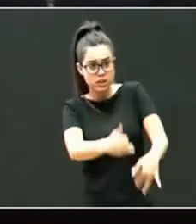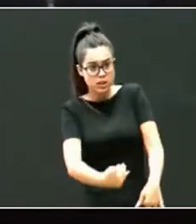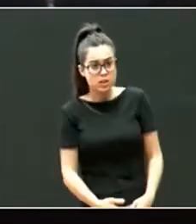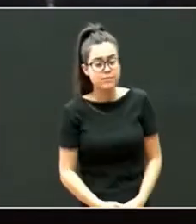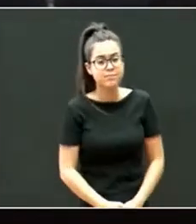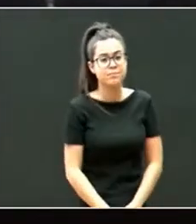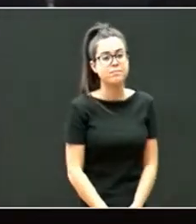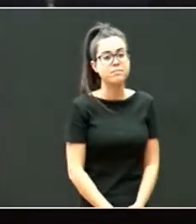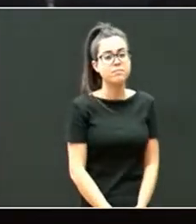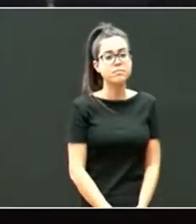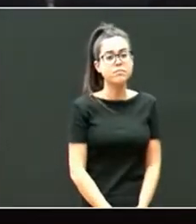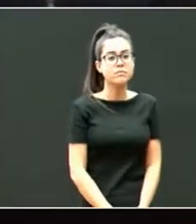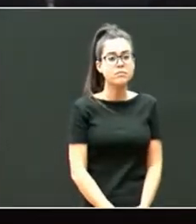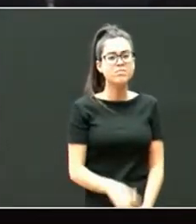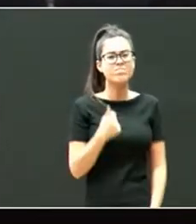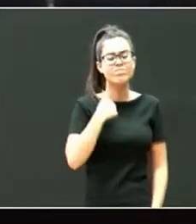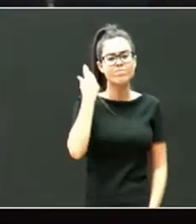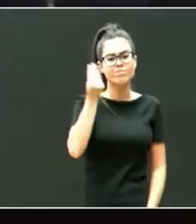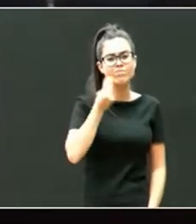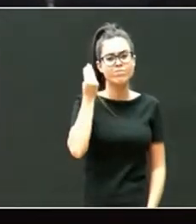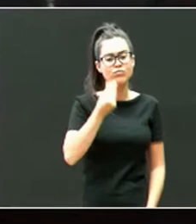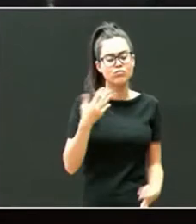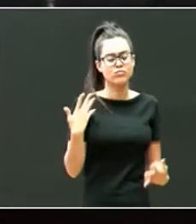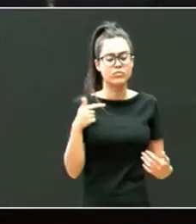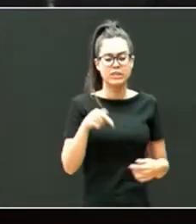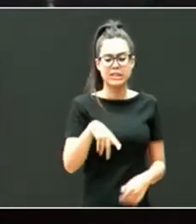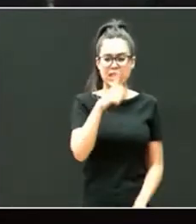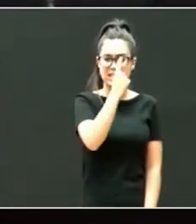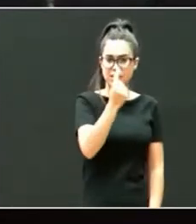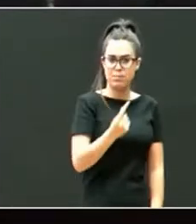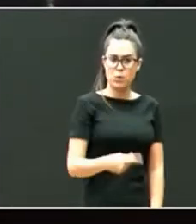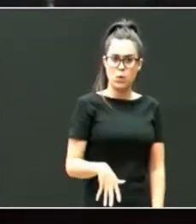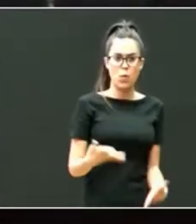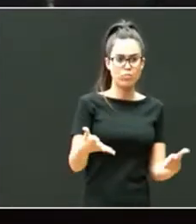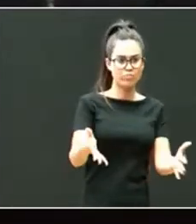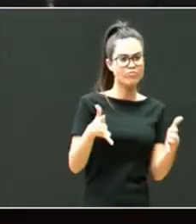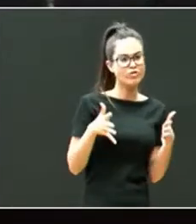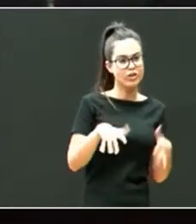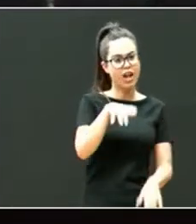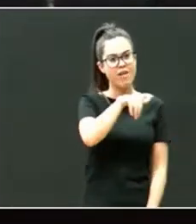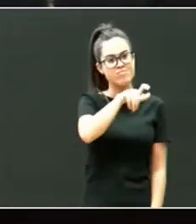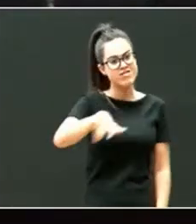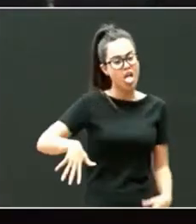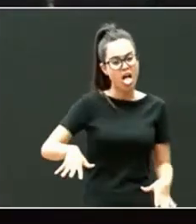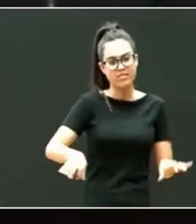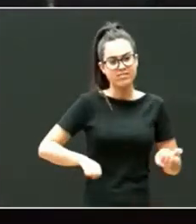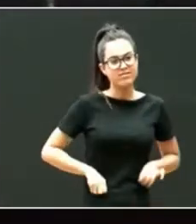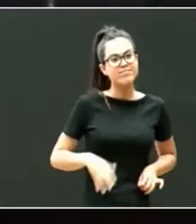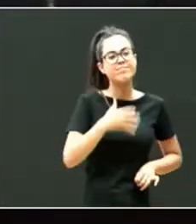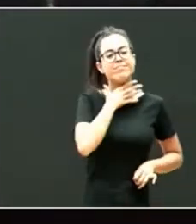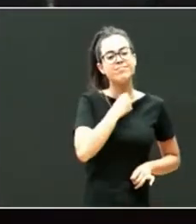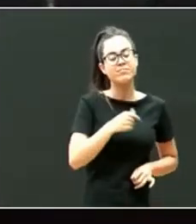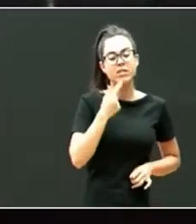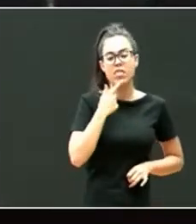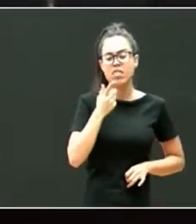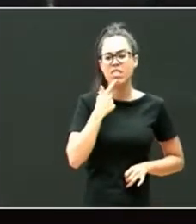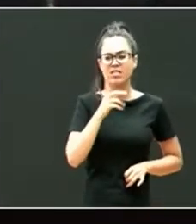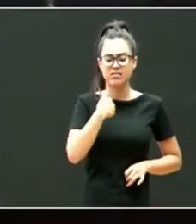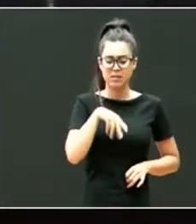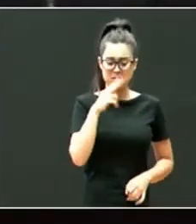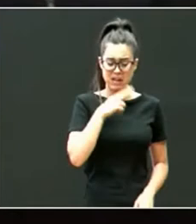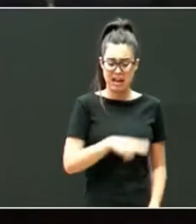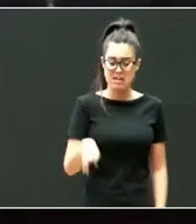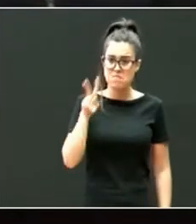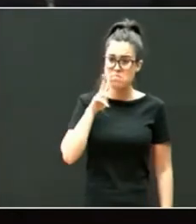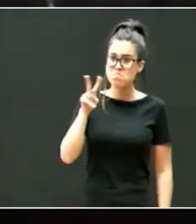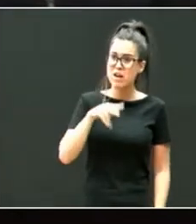eu creo que non esta frase, este dibuixo les encanta aos chavales adoptados eso é o que eu necesito cando ven ao chiquitín con